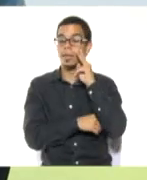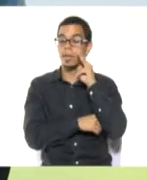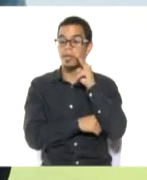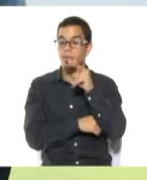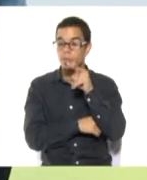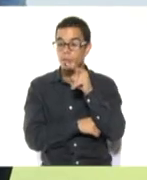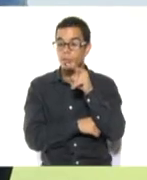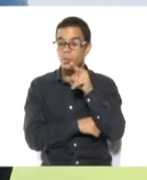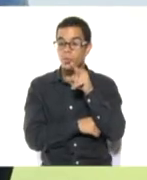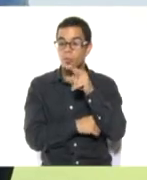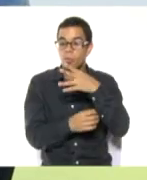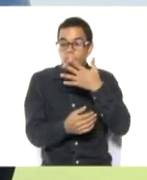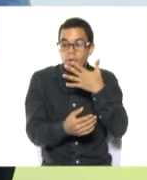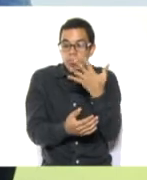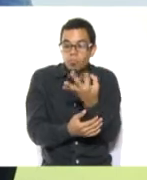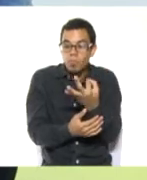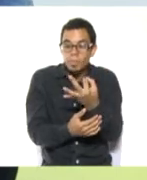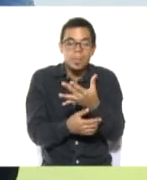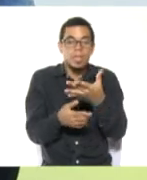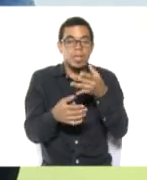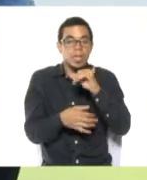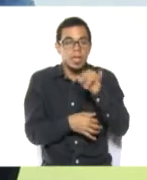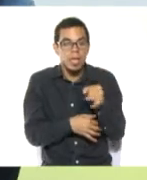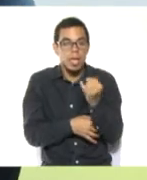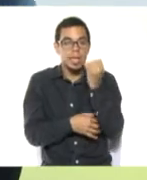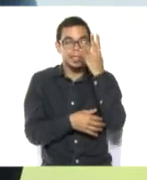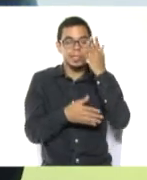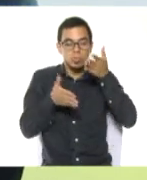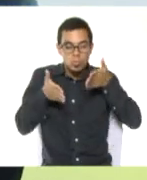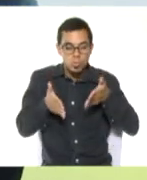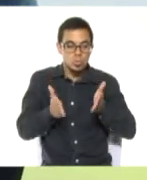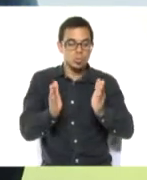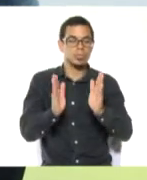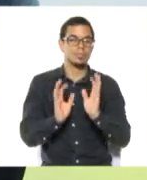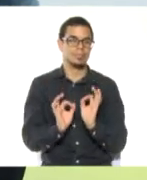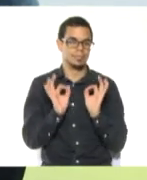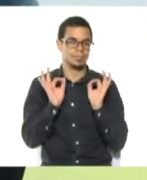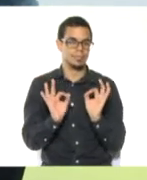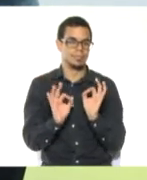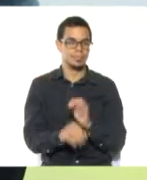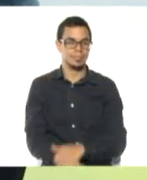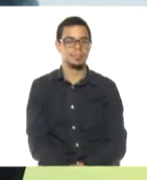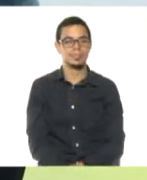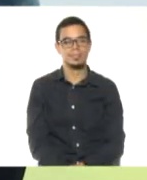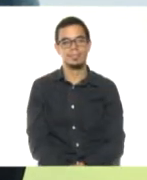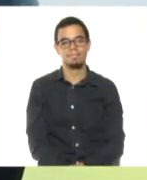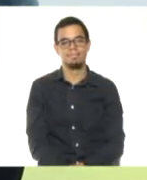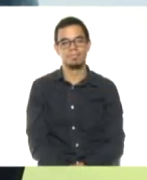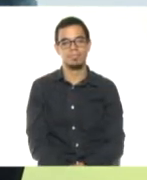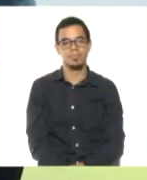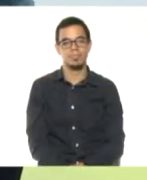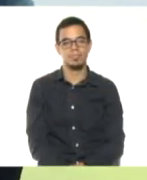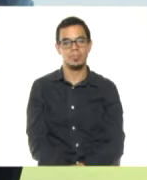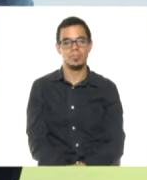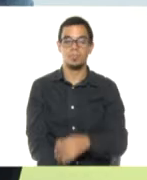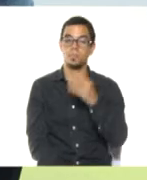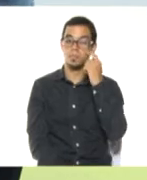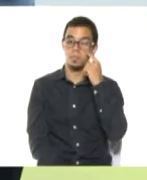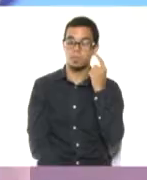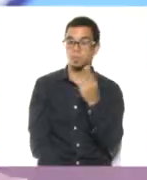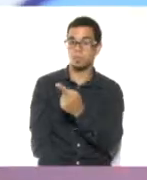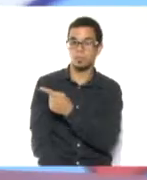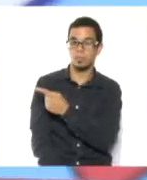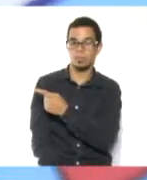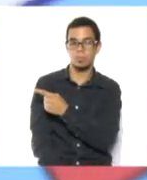Por acá la elaboramos también con un material que teníamos en casa y no se estaba utilizando.